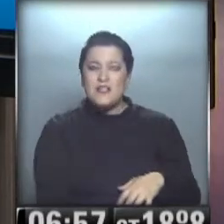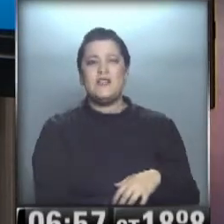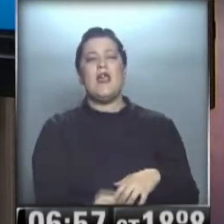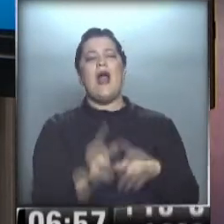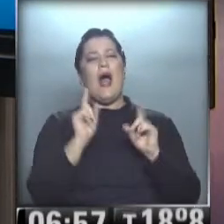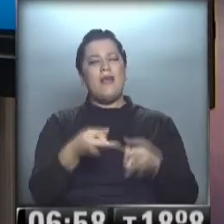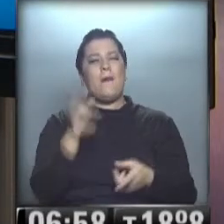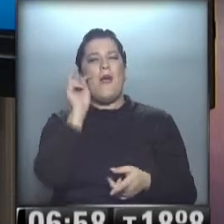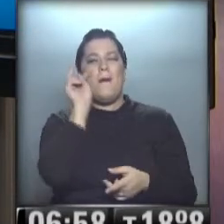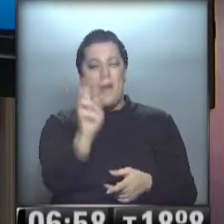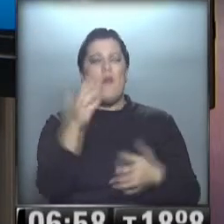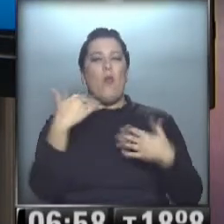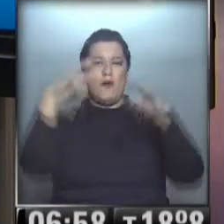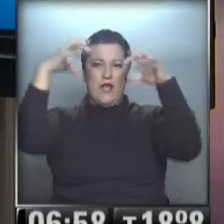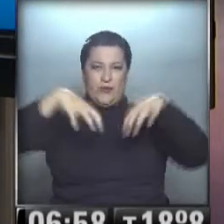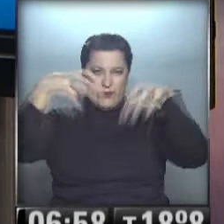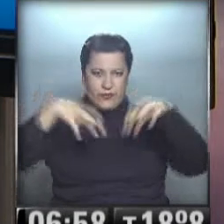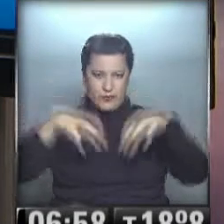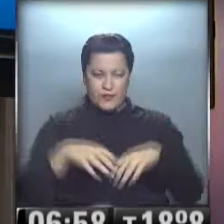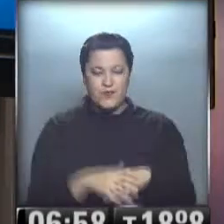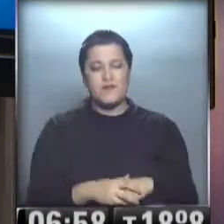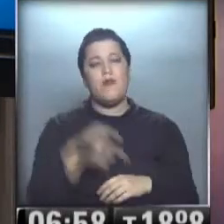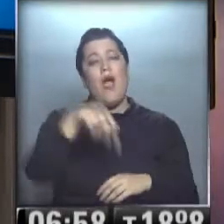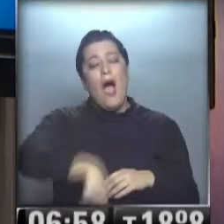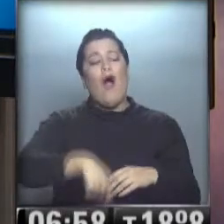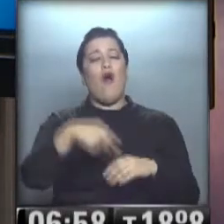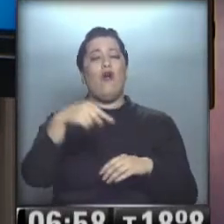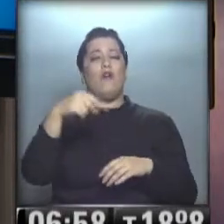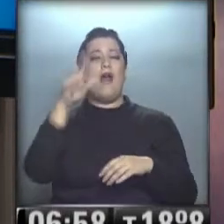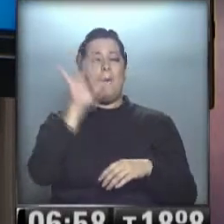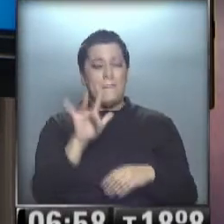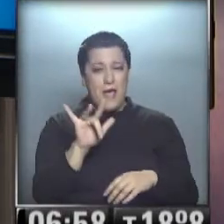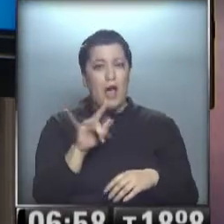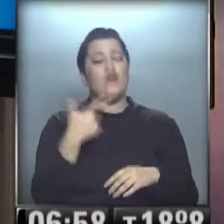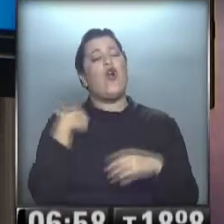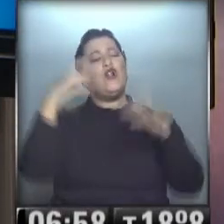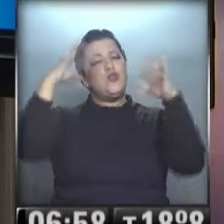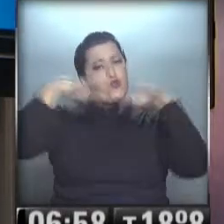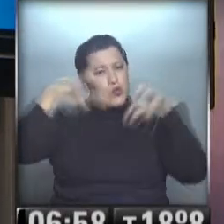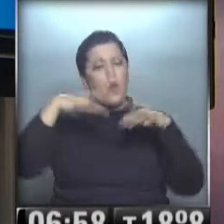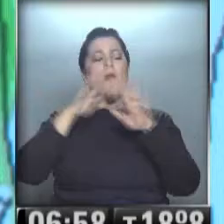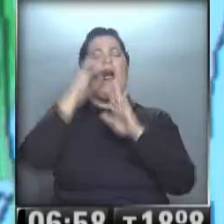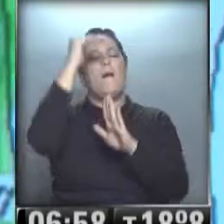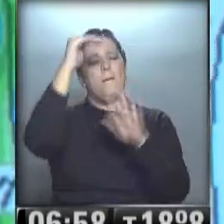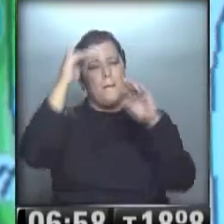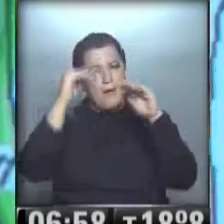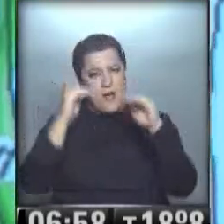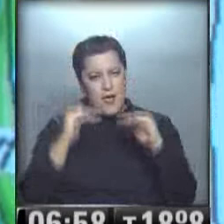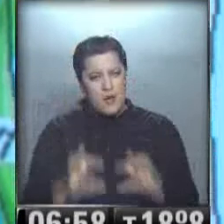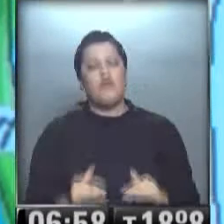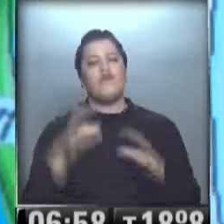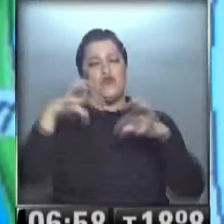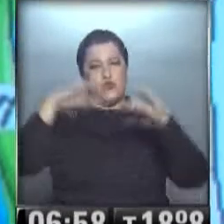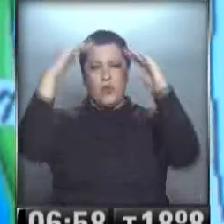vemos allí precipitaciones. Vamos al miércoles. Aflojan las lluvias. ¡Qué bien! ¡Qué bien! Para nuestros